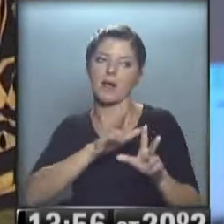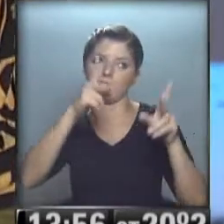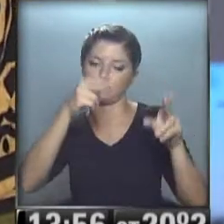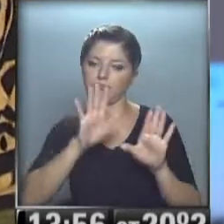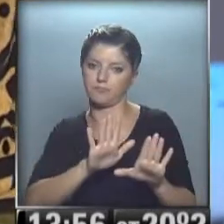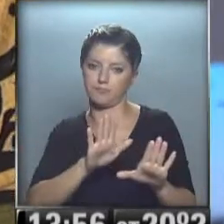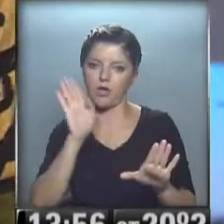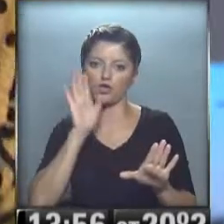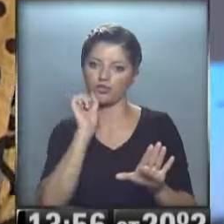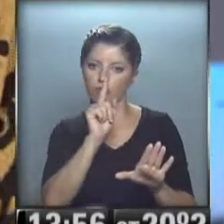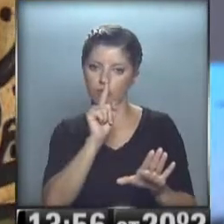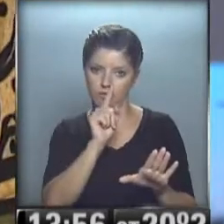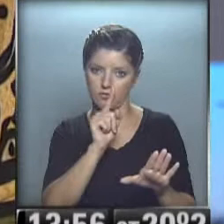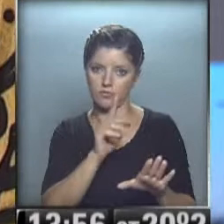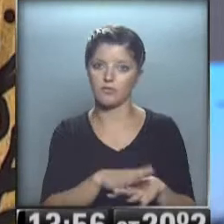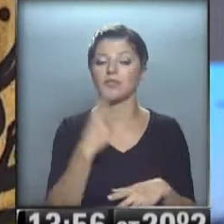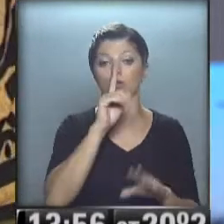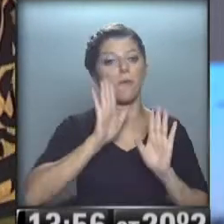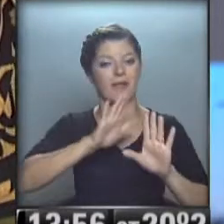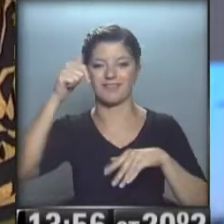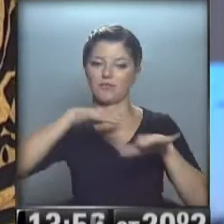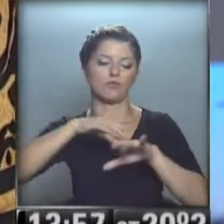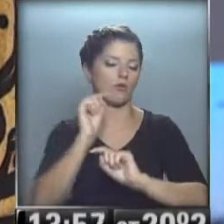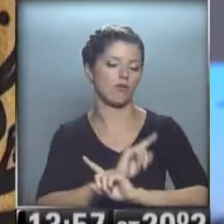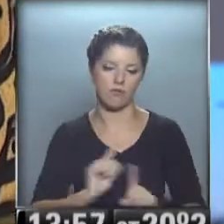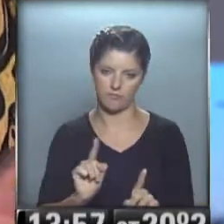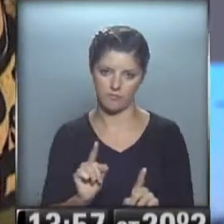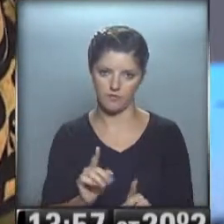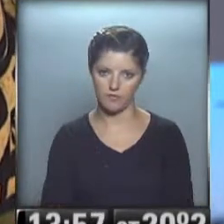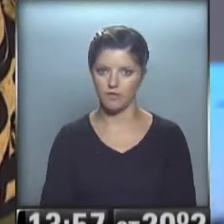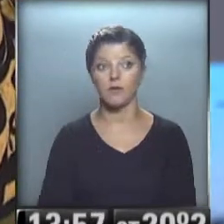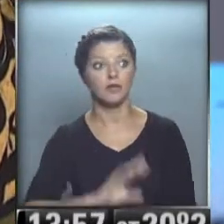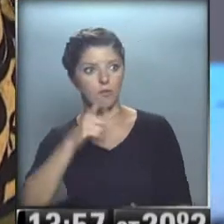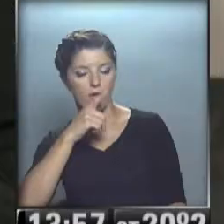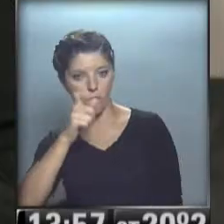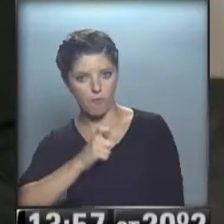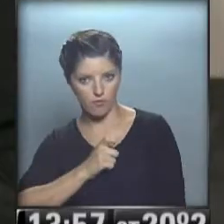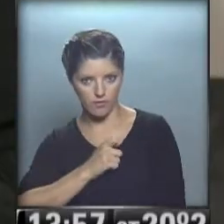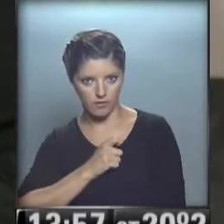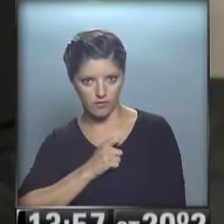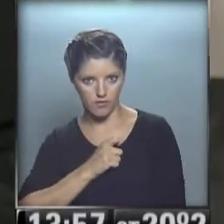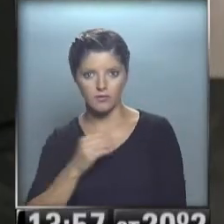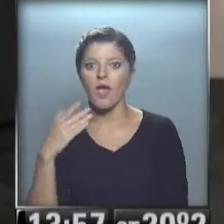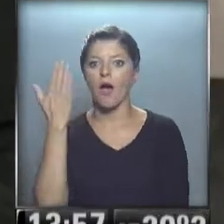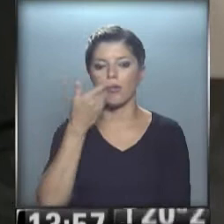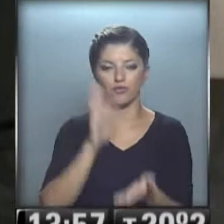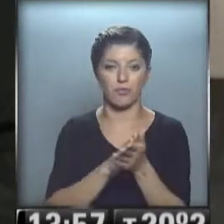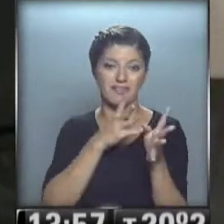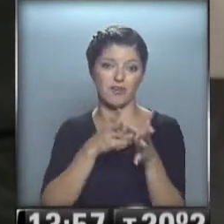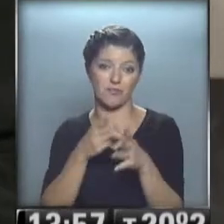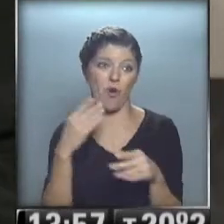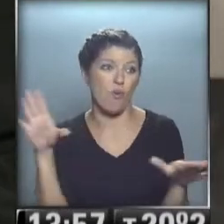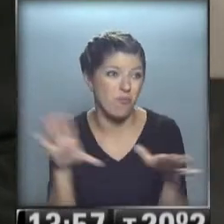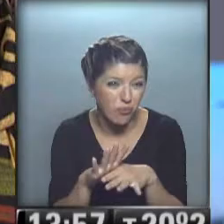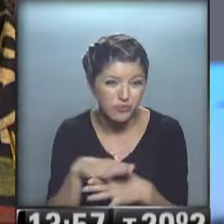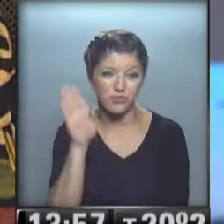al poderoso del norte diciendo que este tipo de cosas no se hacen. Y responder, aparte, cuando se levanta el dedo hablando de terrorismo justamente de Estados